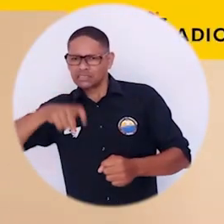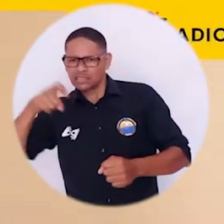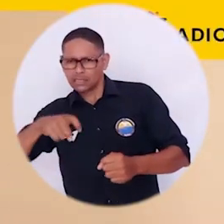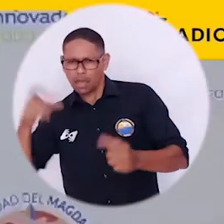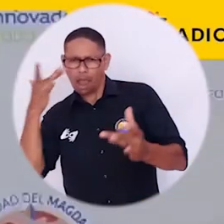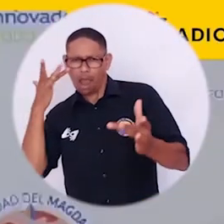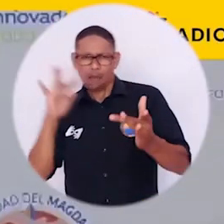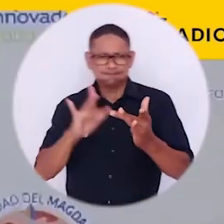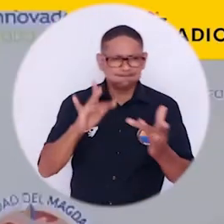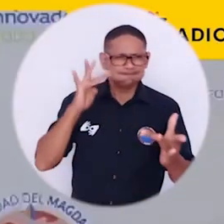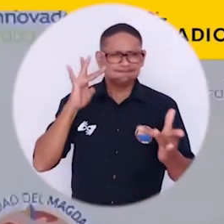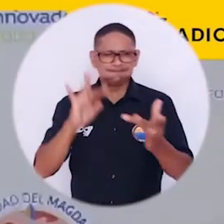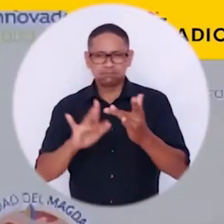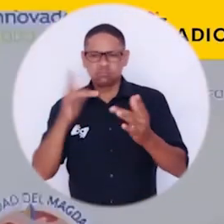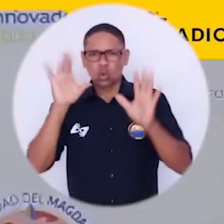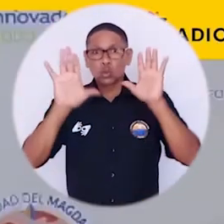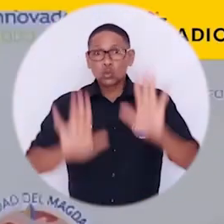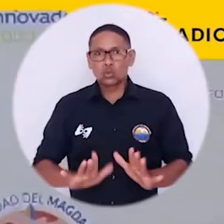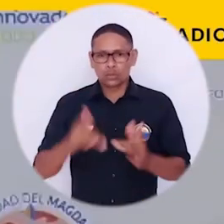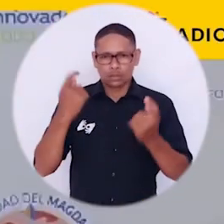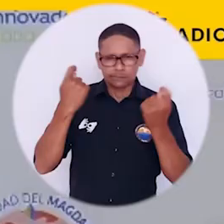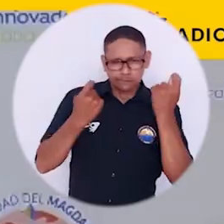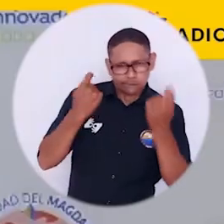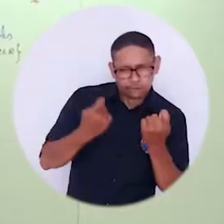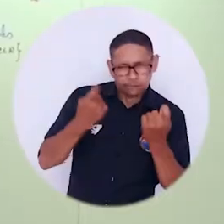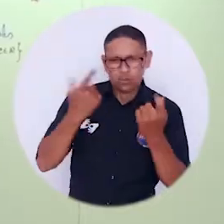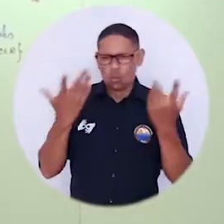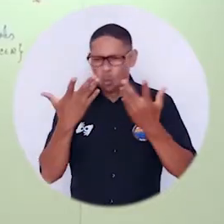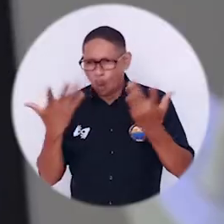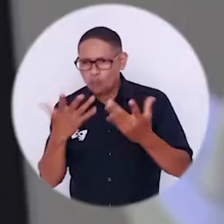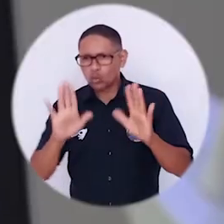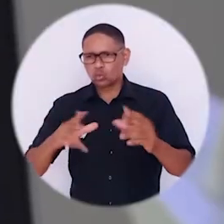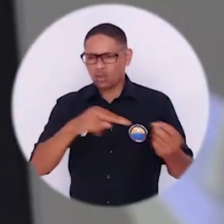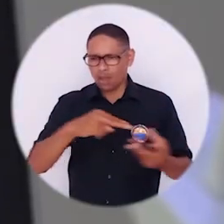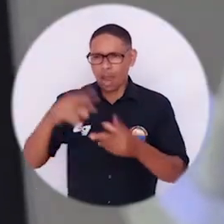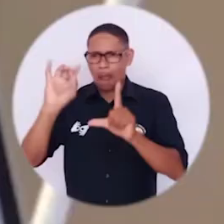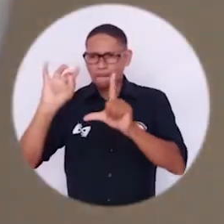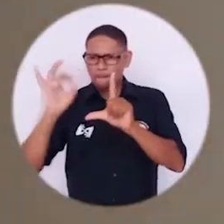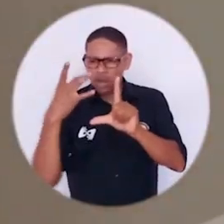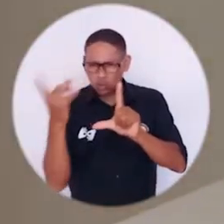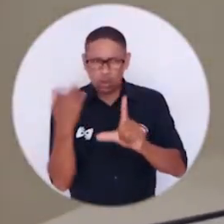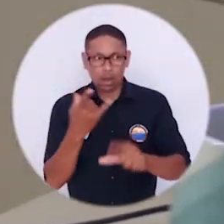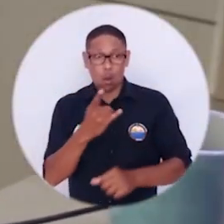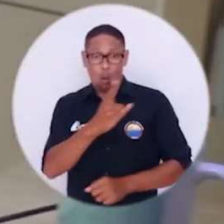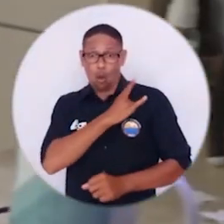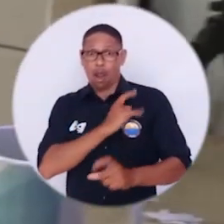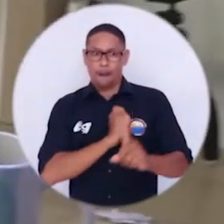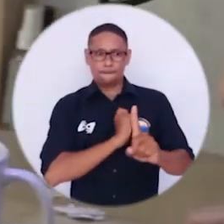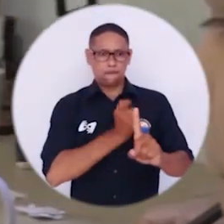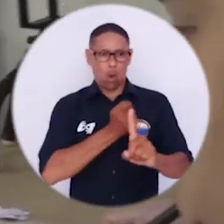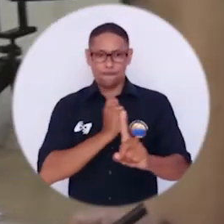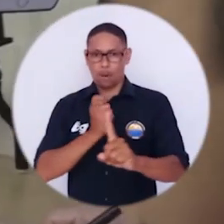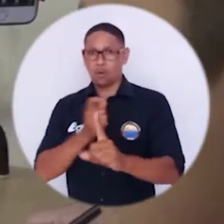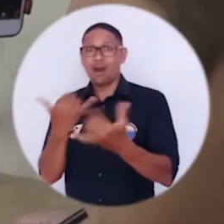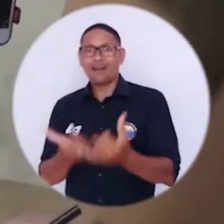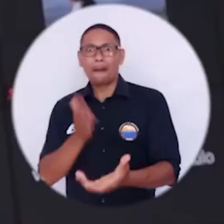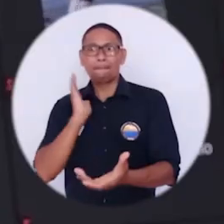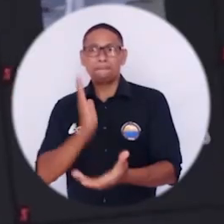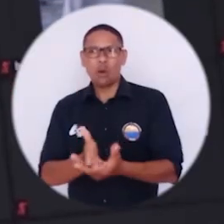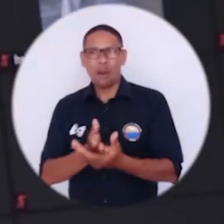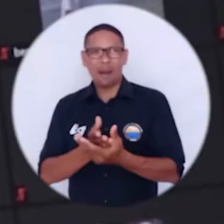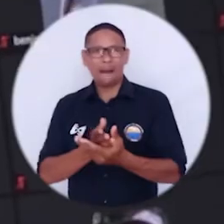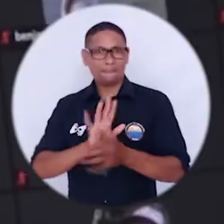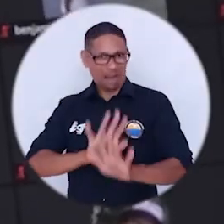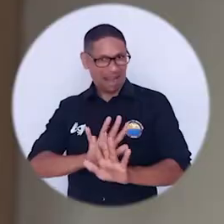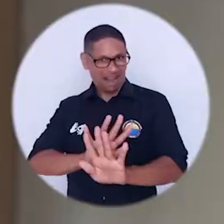indicadores de cobertura y calidad educativa, educación desde la virtualidad y el rol de las universidades en coyunturas como la pandemia y el paro